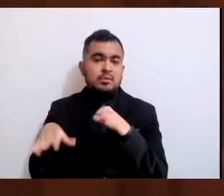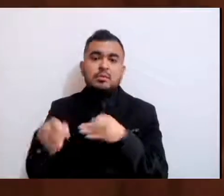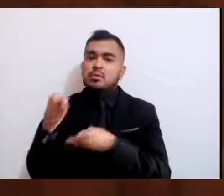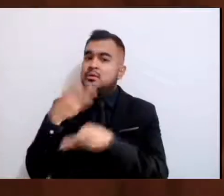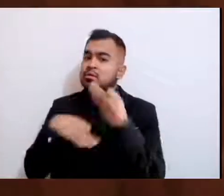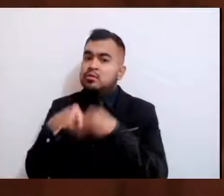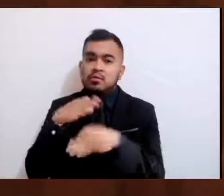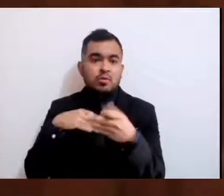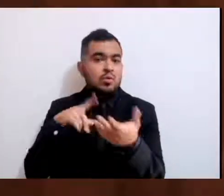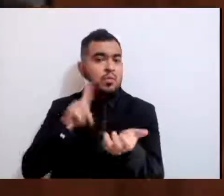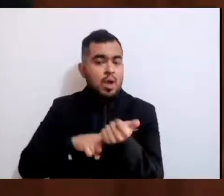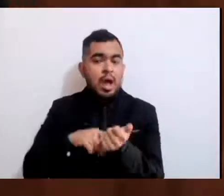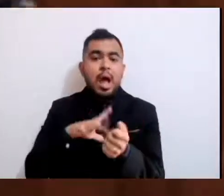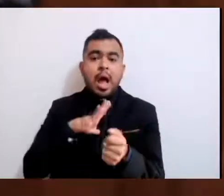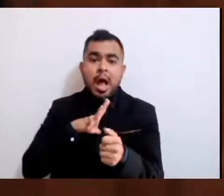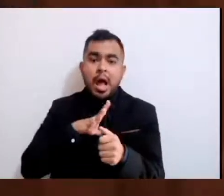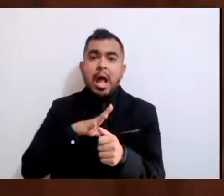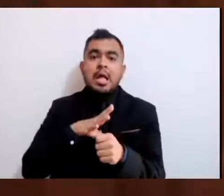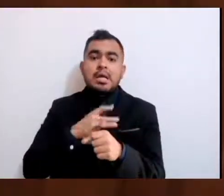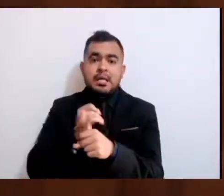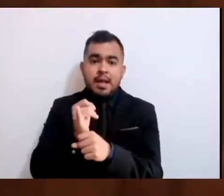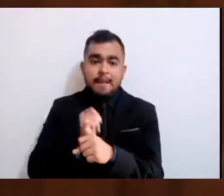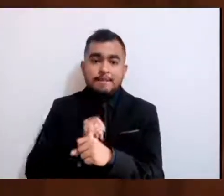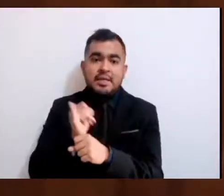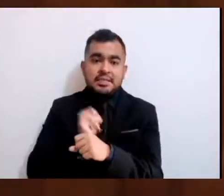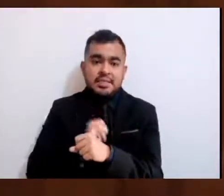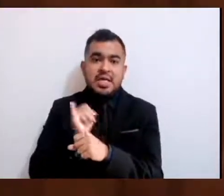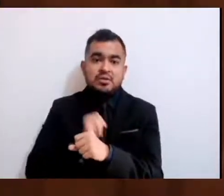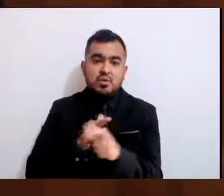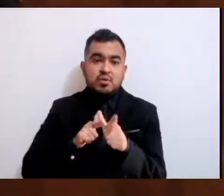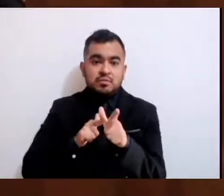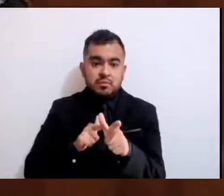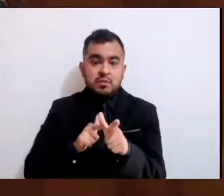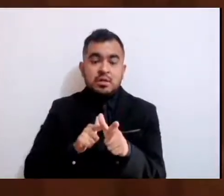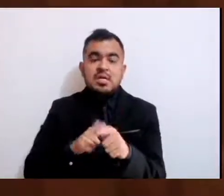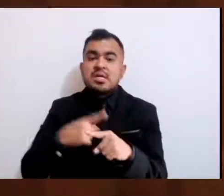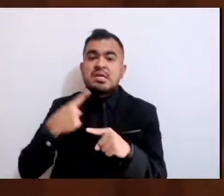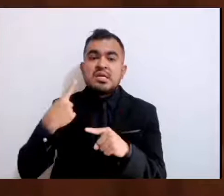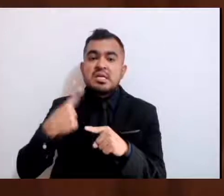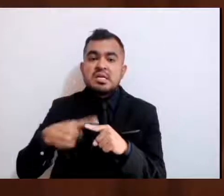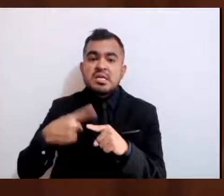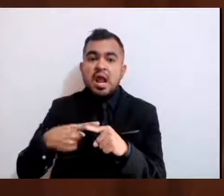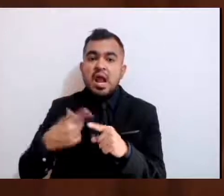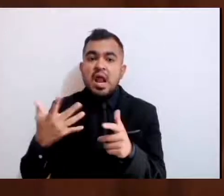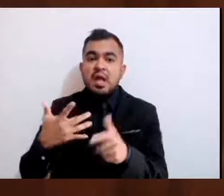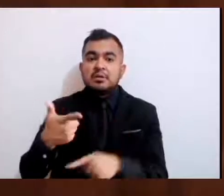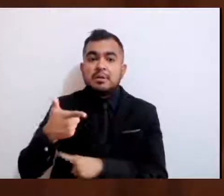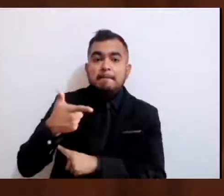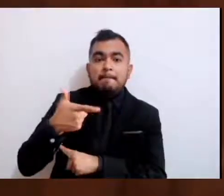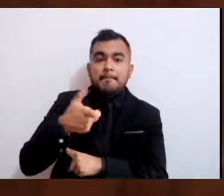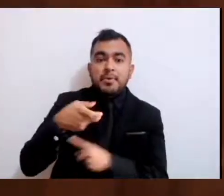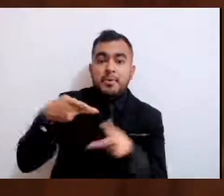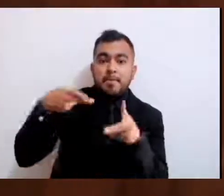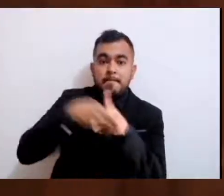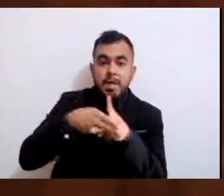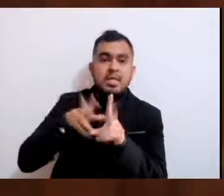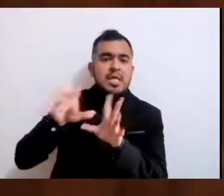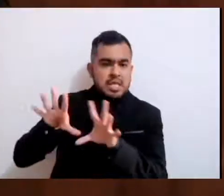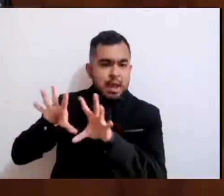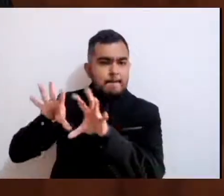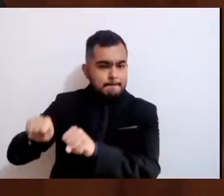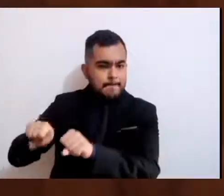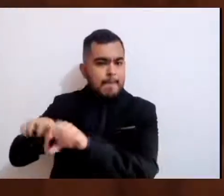y algunos de los autores materiales han sido atrapados, pero también lo que ha